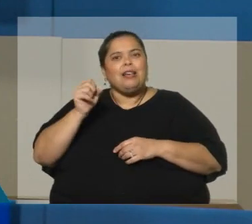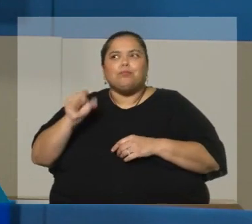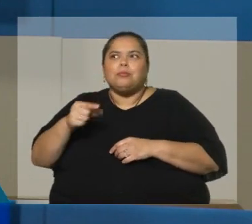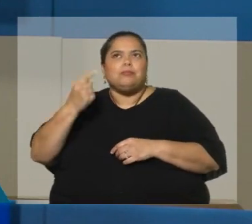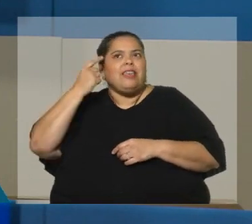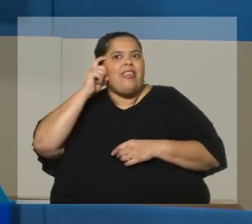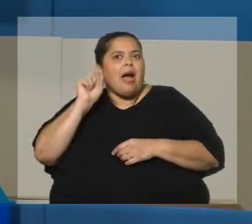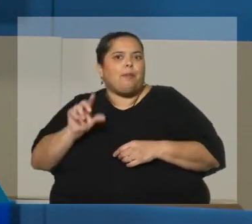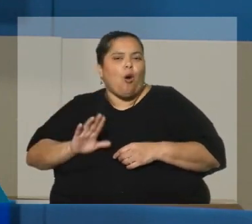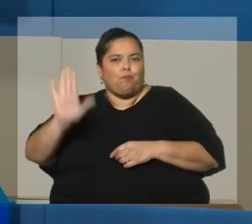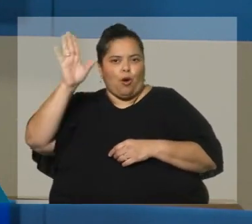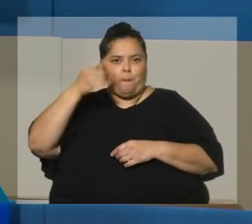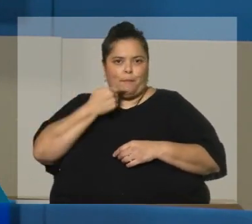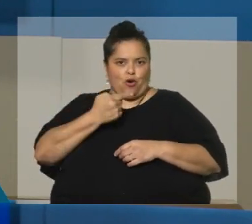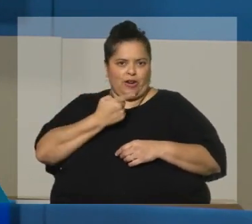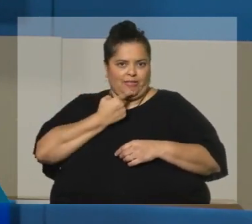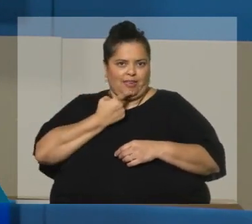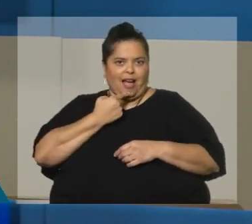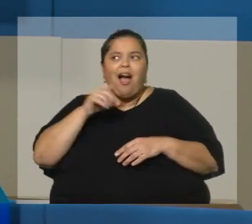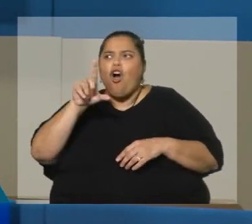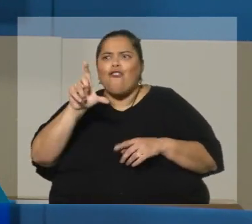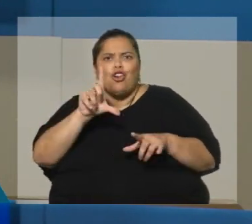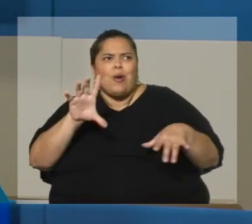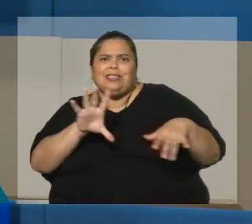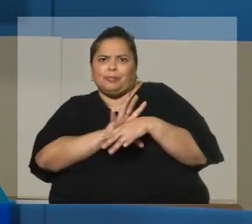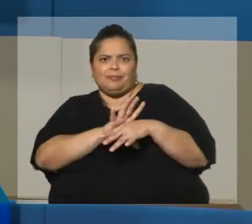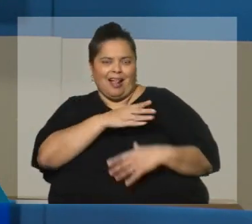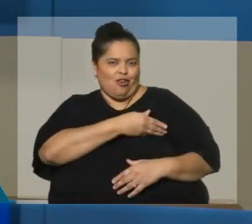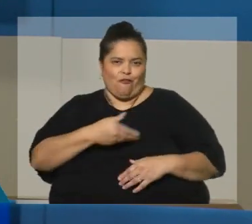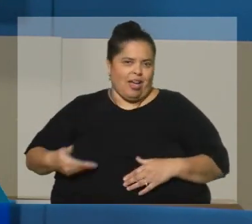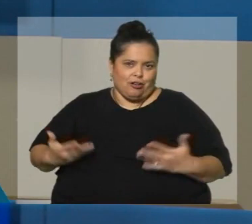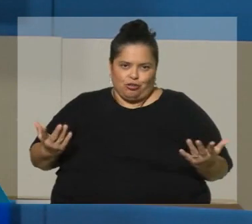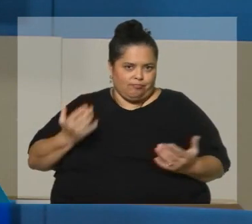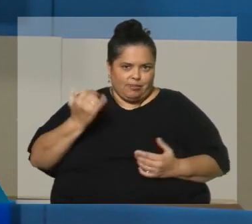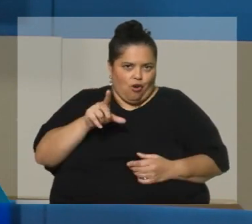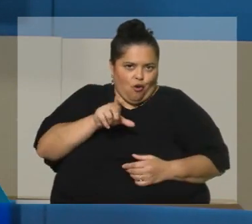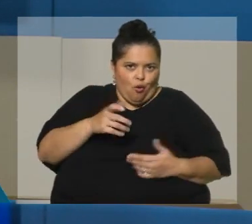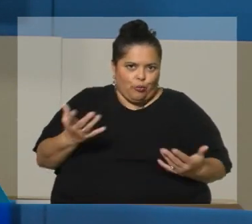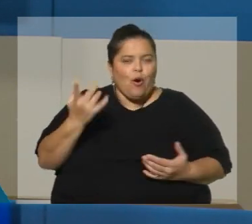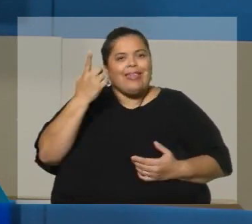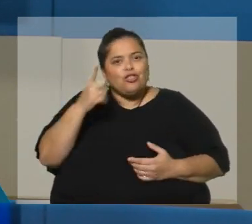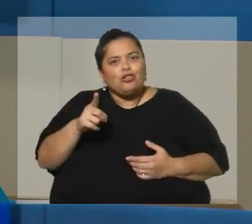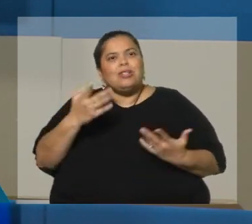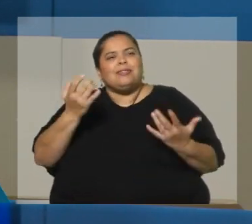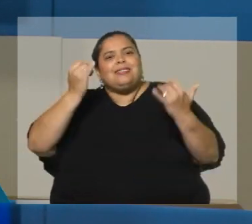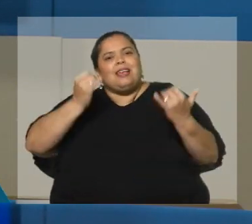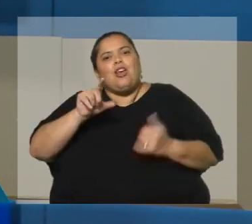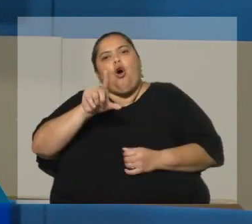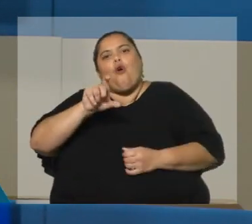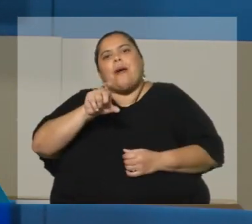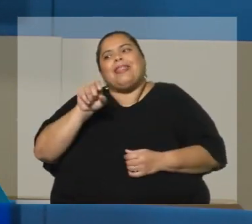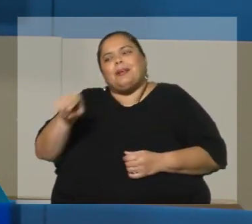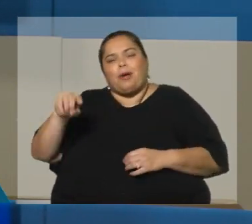política, que obviamente no va a ser afín al gobierno. Y que, bueno, es esperable que haya allí una